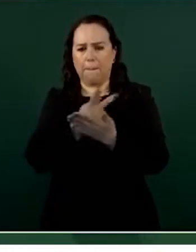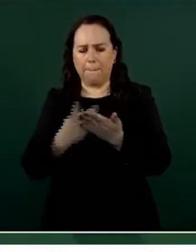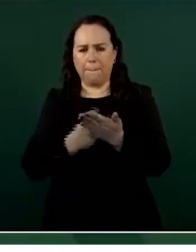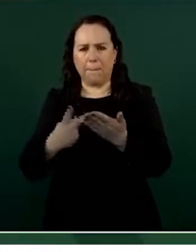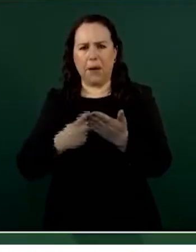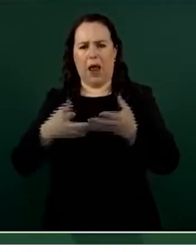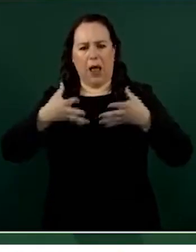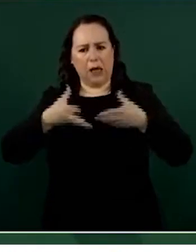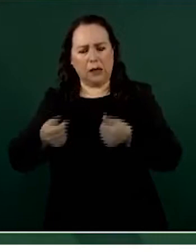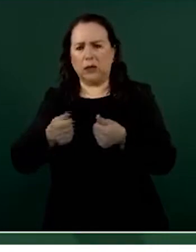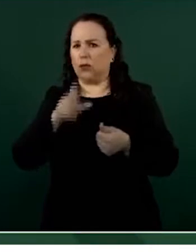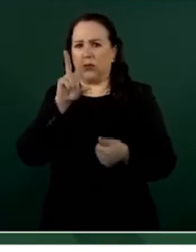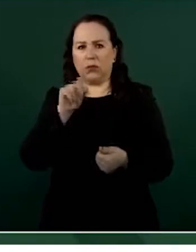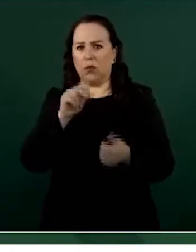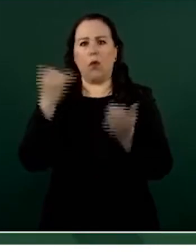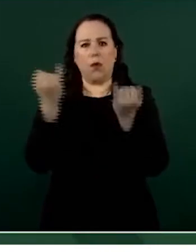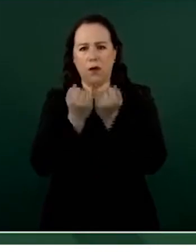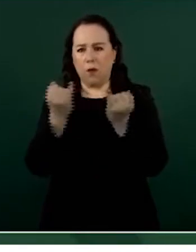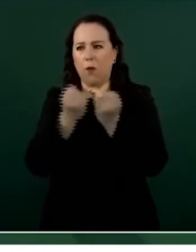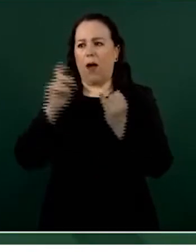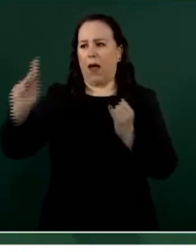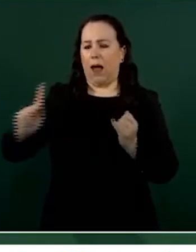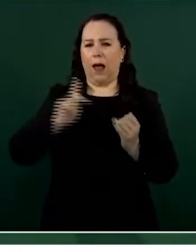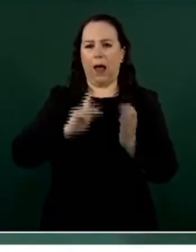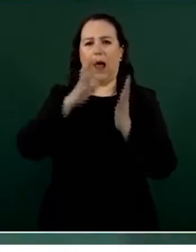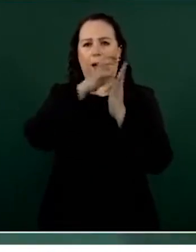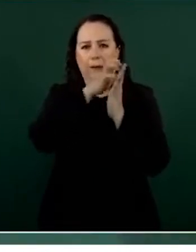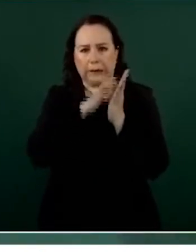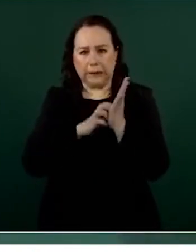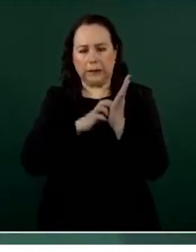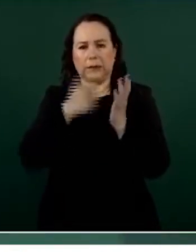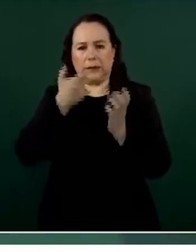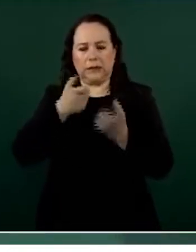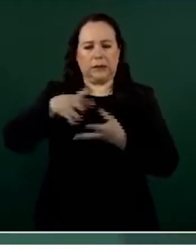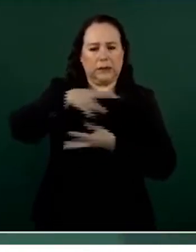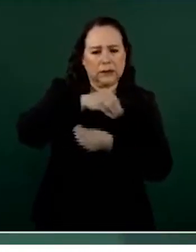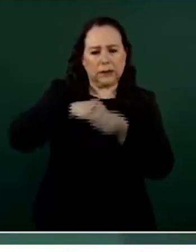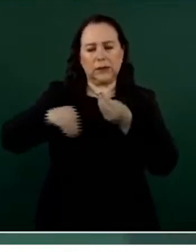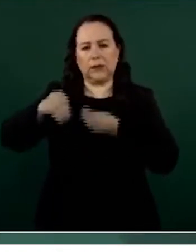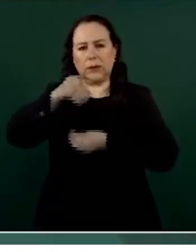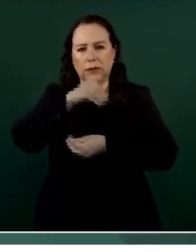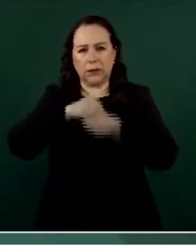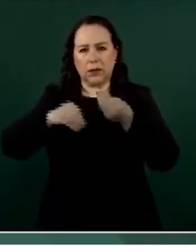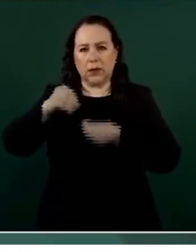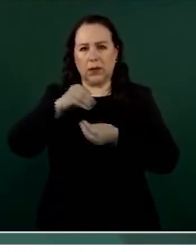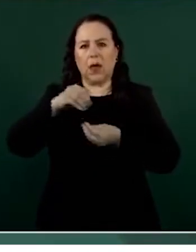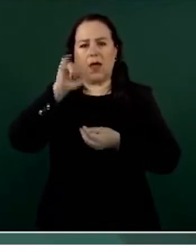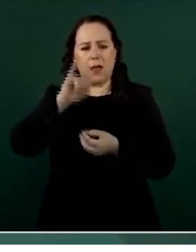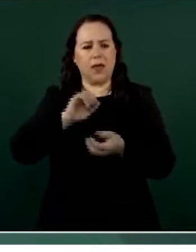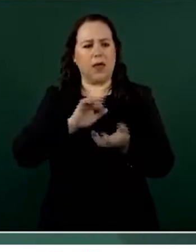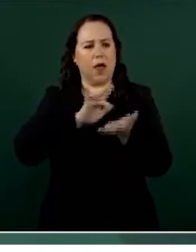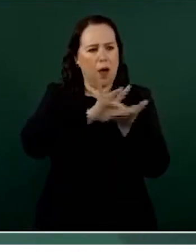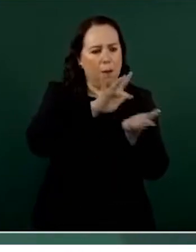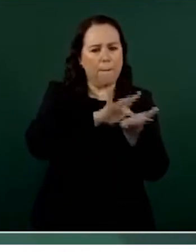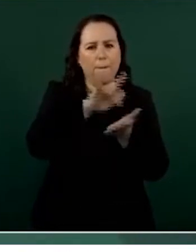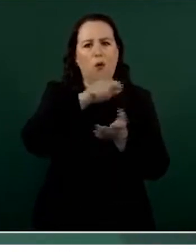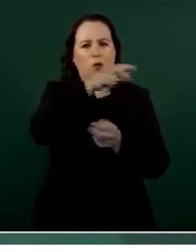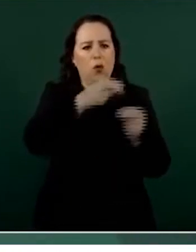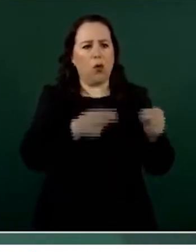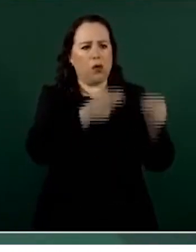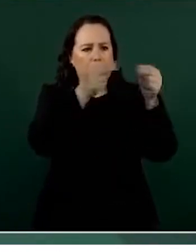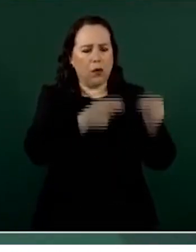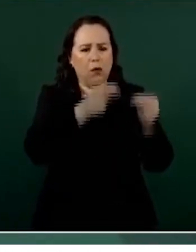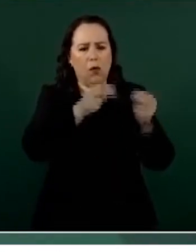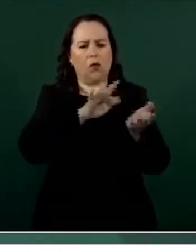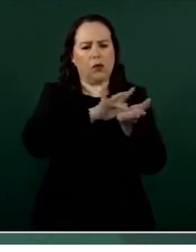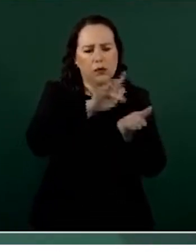de Chihuahua. Nos enfocamos a apoyar a las micro y pequeñas empresas, a democratizar